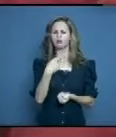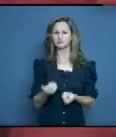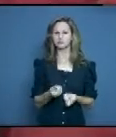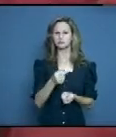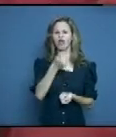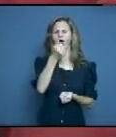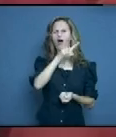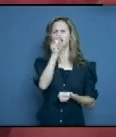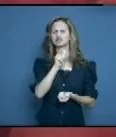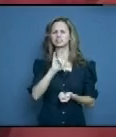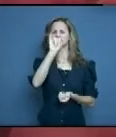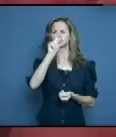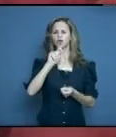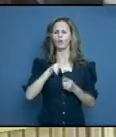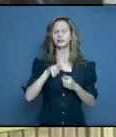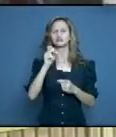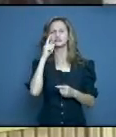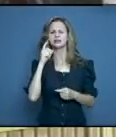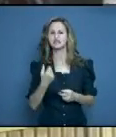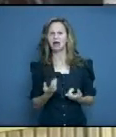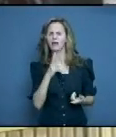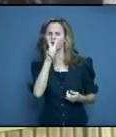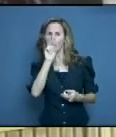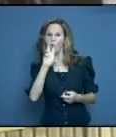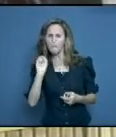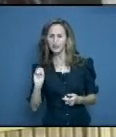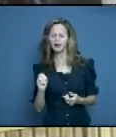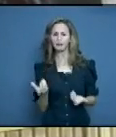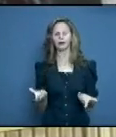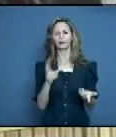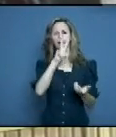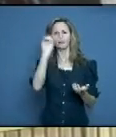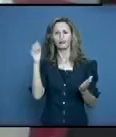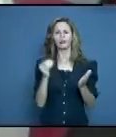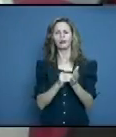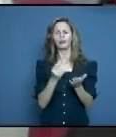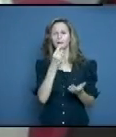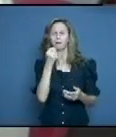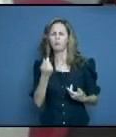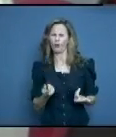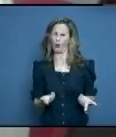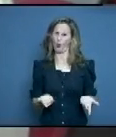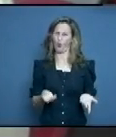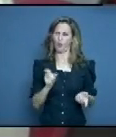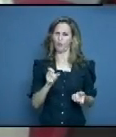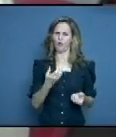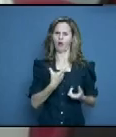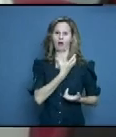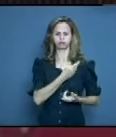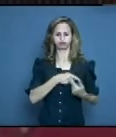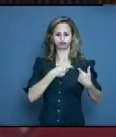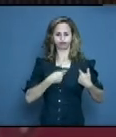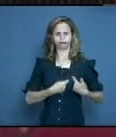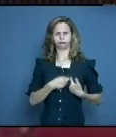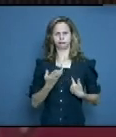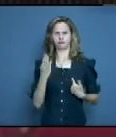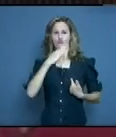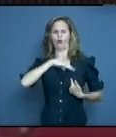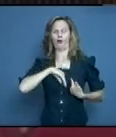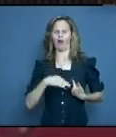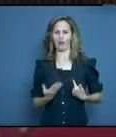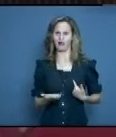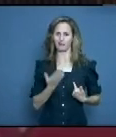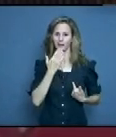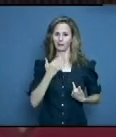.000 pesos, no tener corazón es poco, hasta el alma la perdieron. ¿Cómo estamos enfrentando esto? Holguín se puede